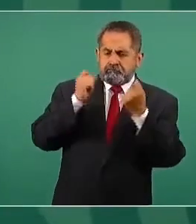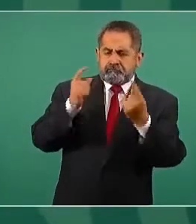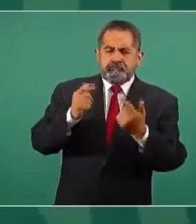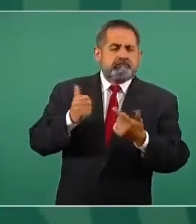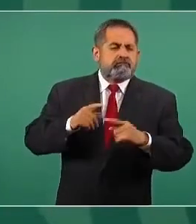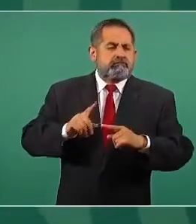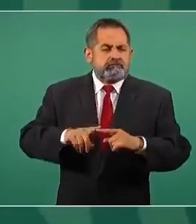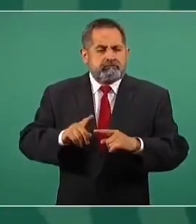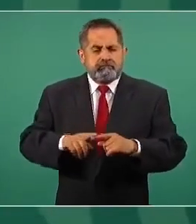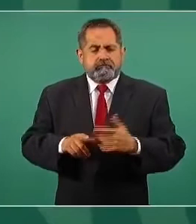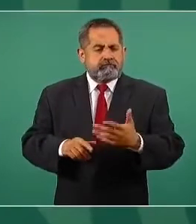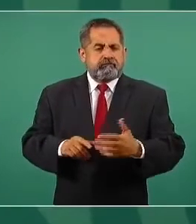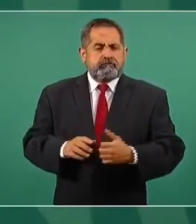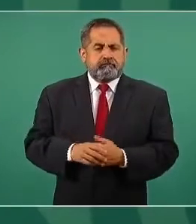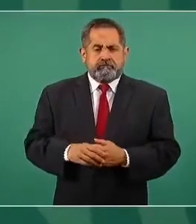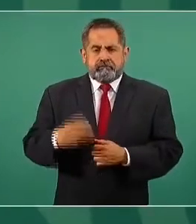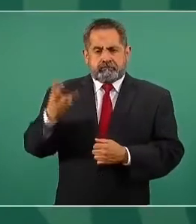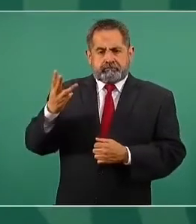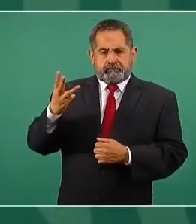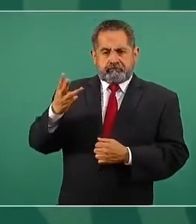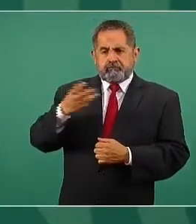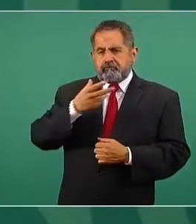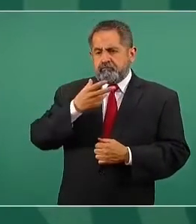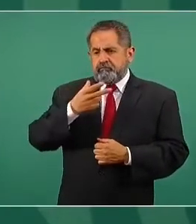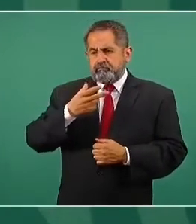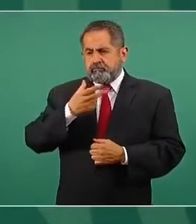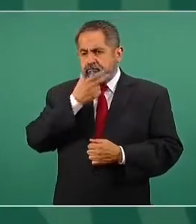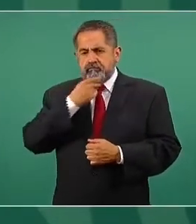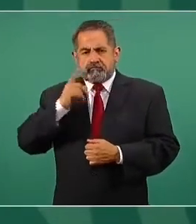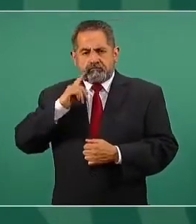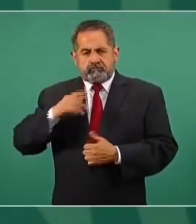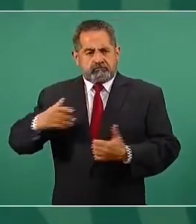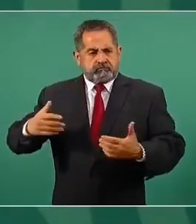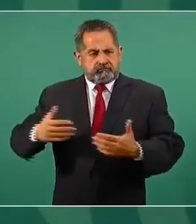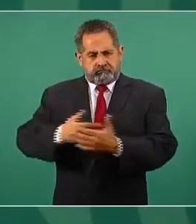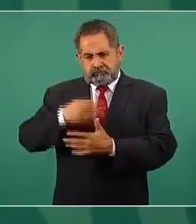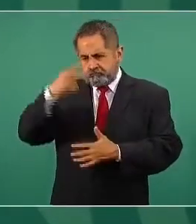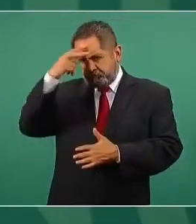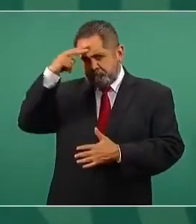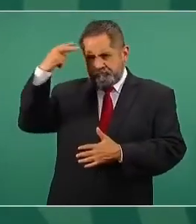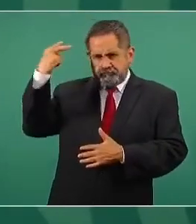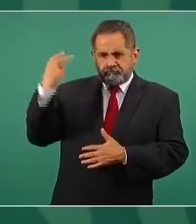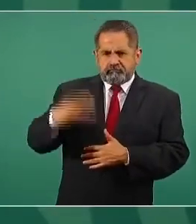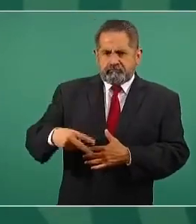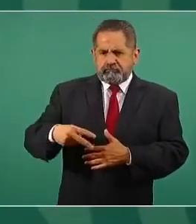tres mexicanos que ganaron el Oscar